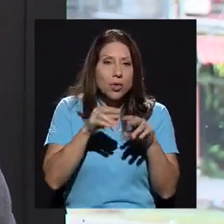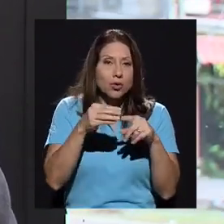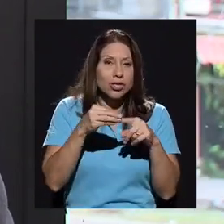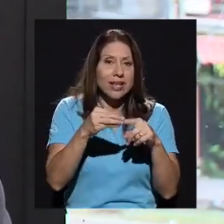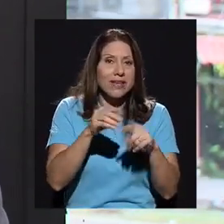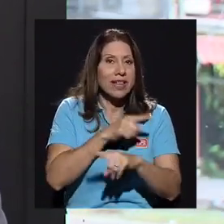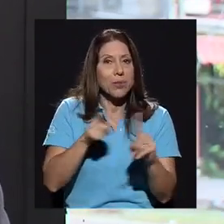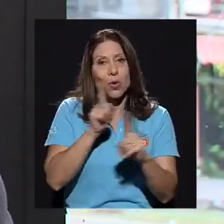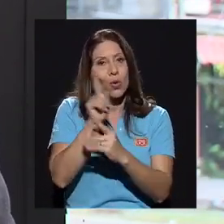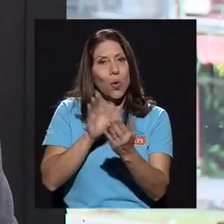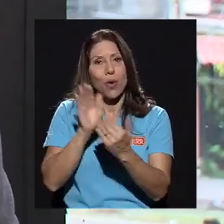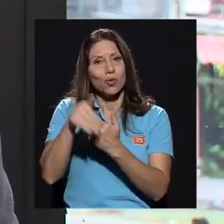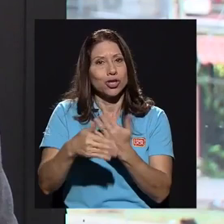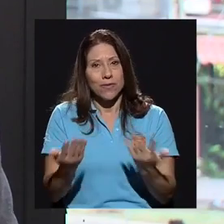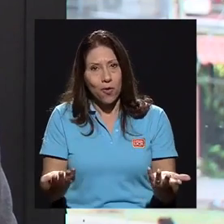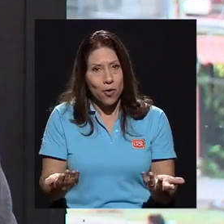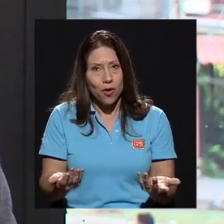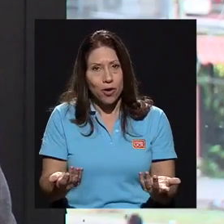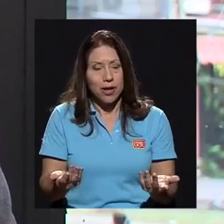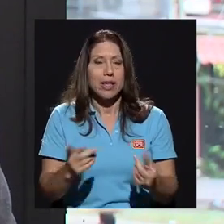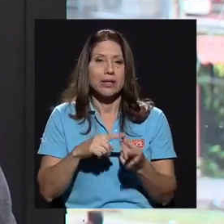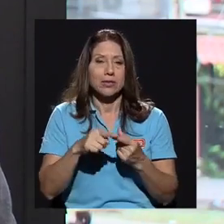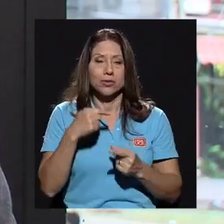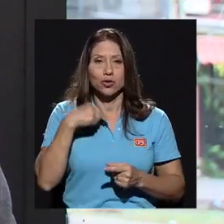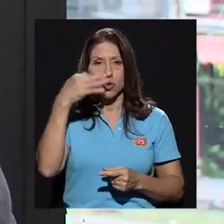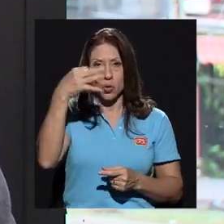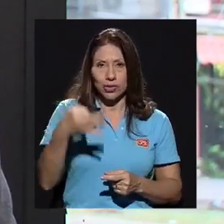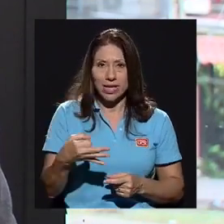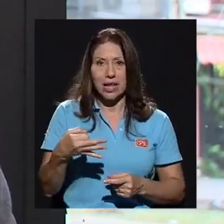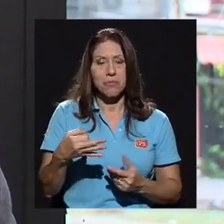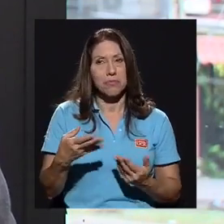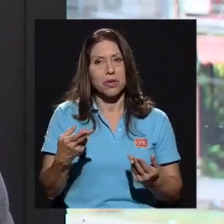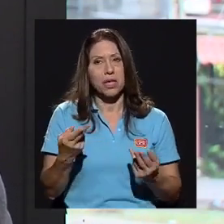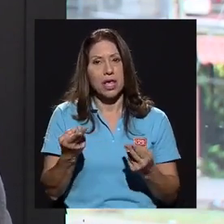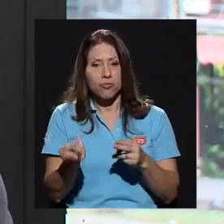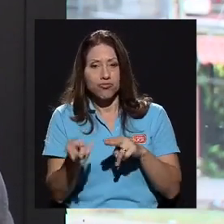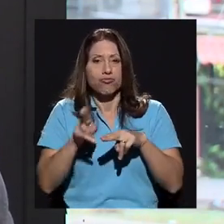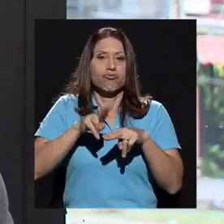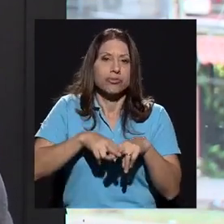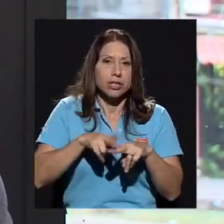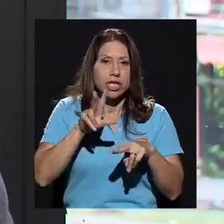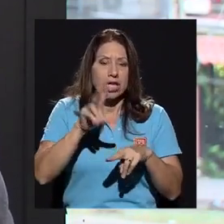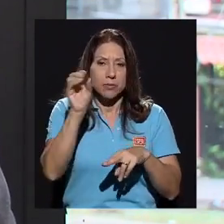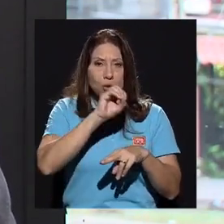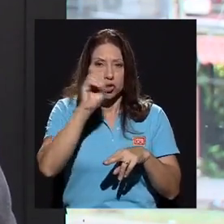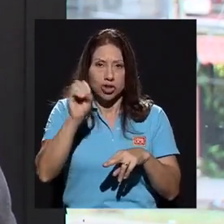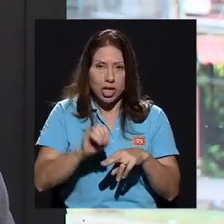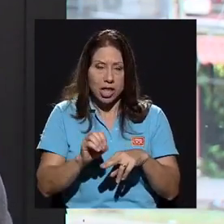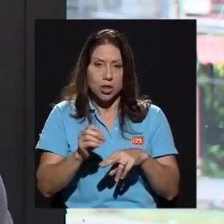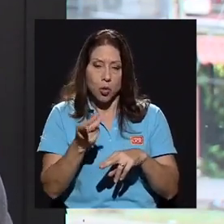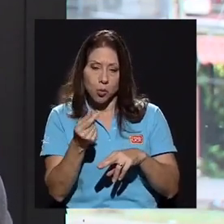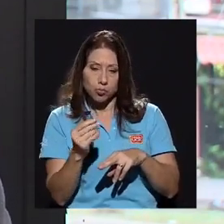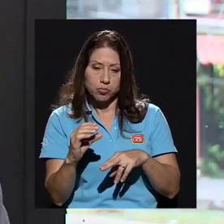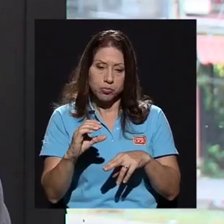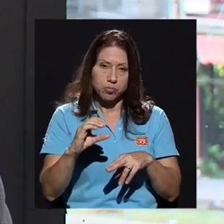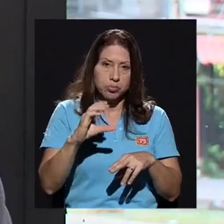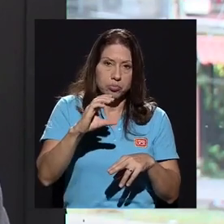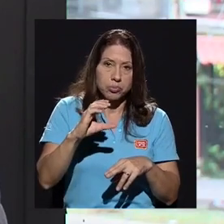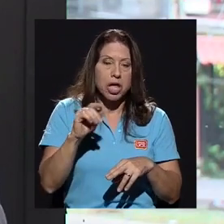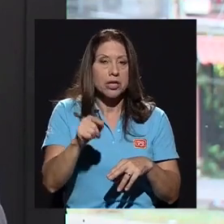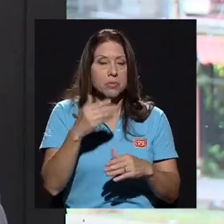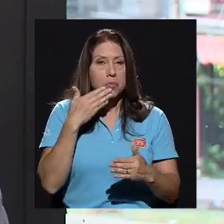pero no es abusivo. Entonces, yo consideraría que un aumento del 3% es un aumento